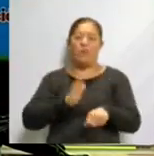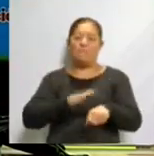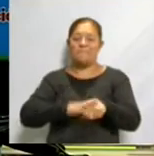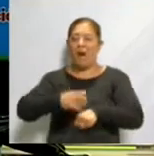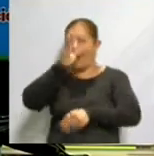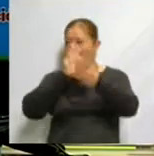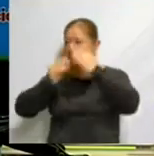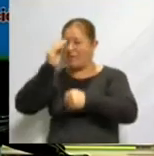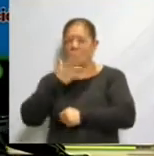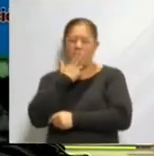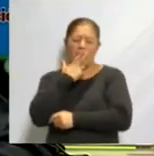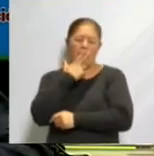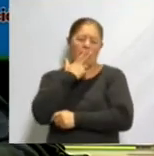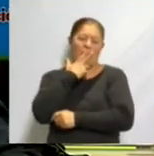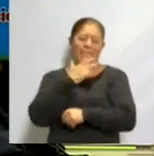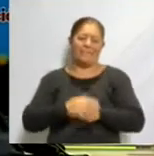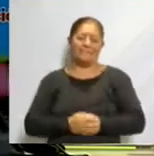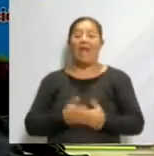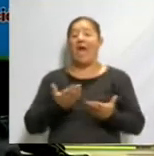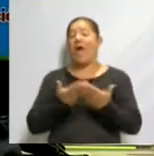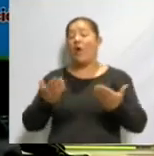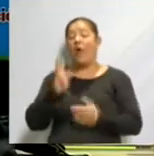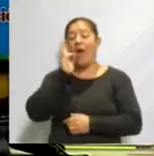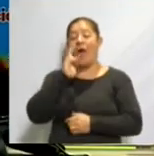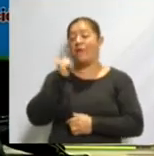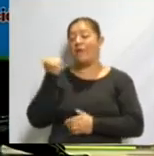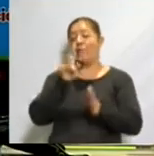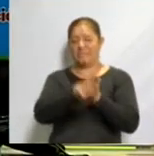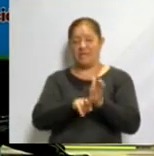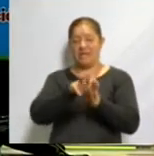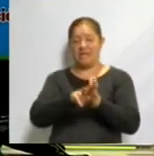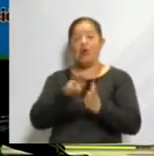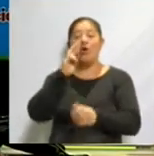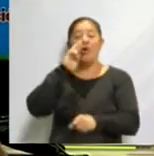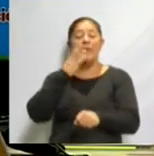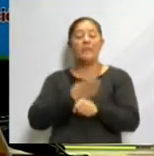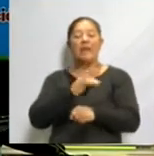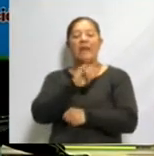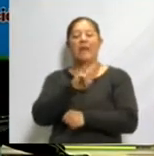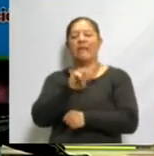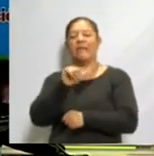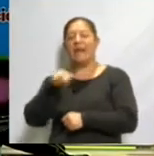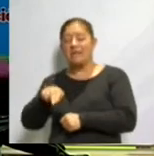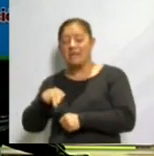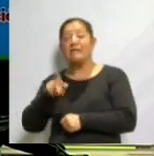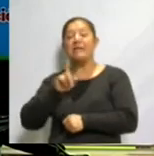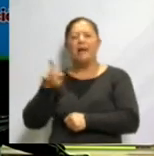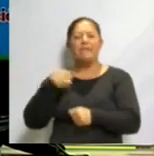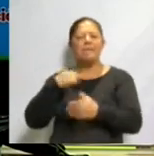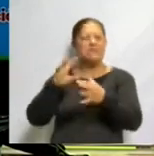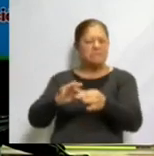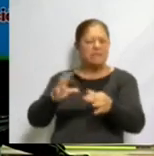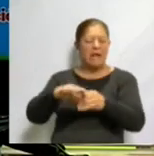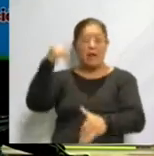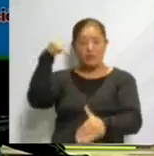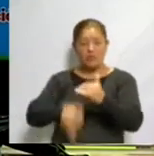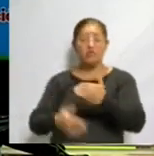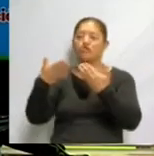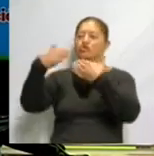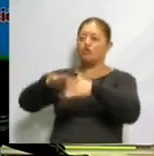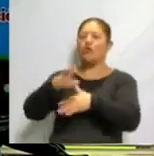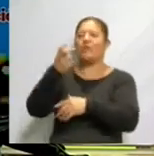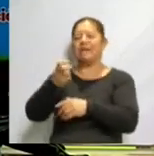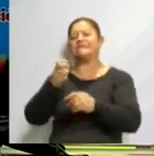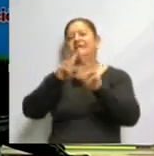¿Y qué les parece si vamos a ver una cápsula a cargo del maestro Iván, el cual nos van a explicar más a fondo sobre este